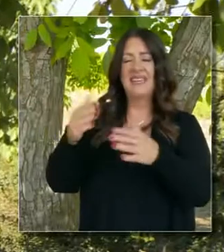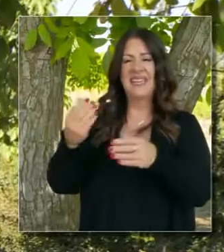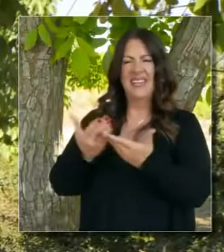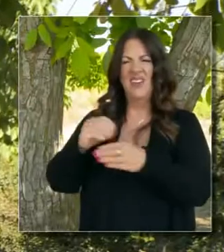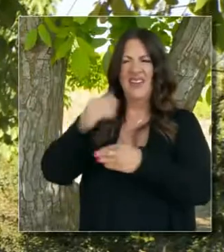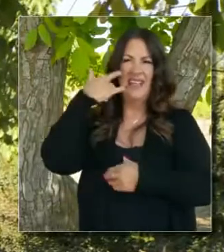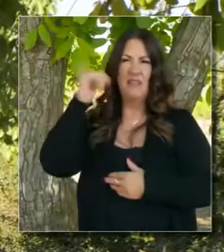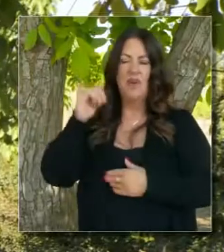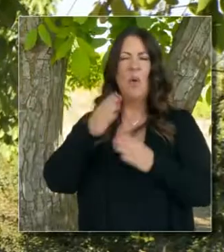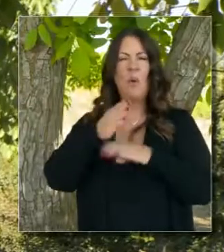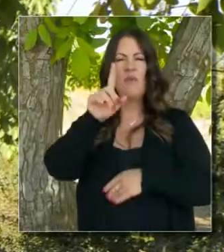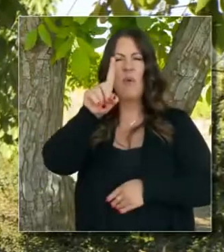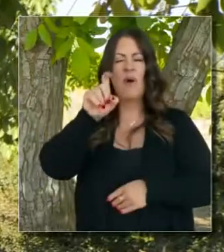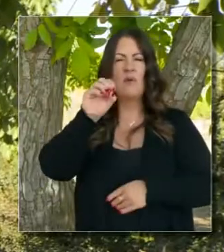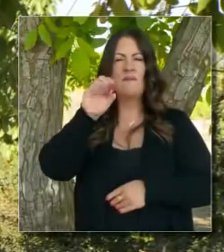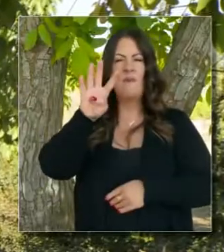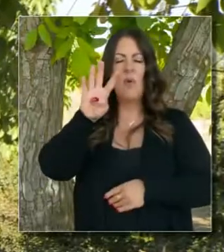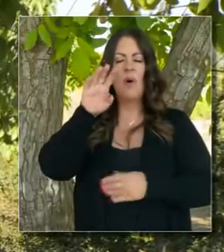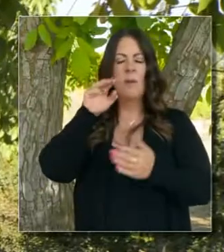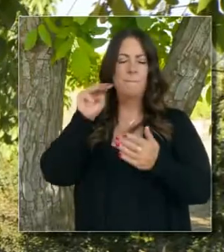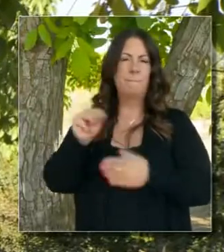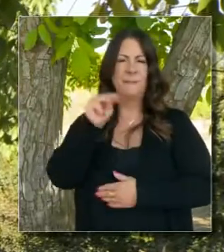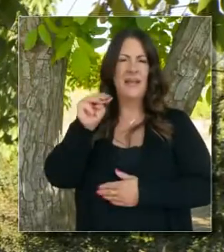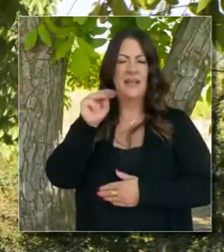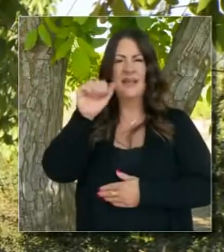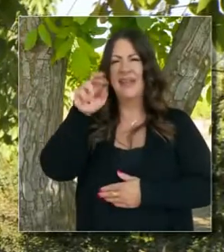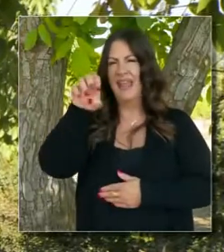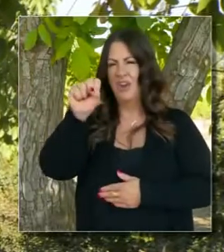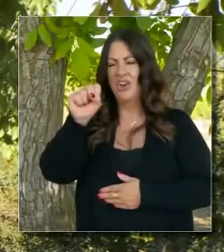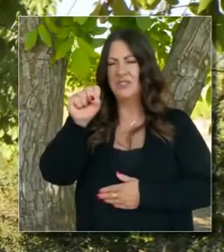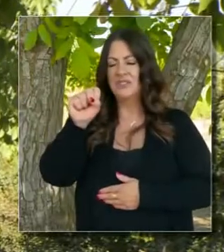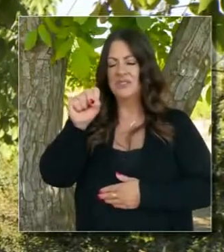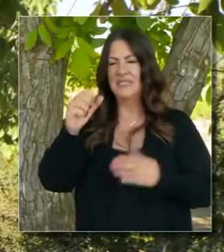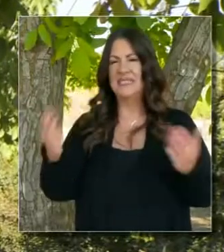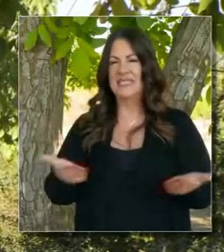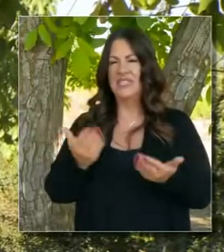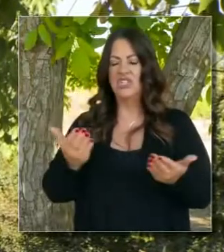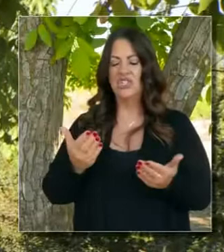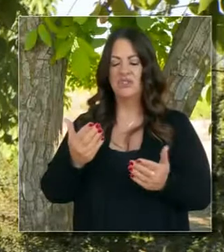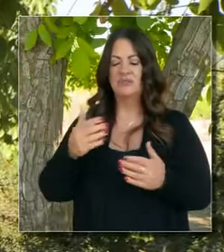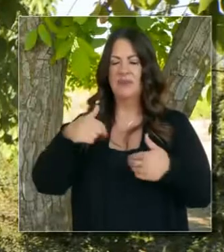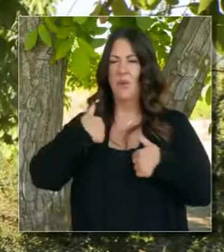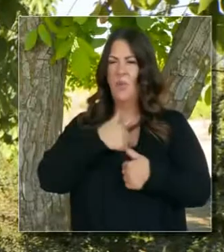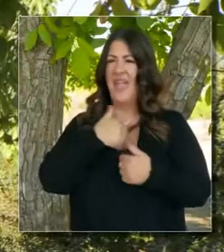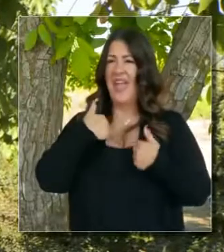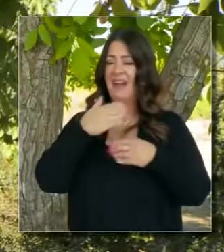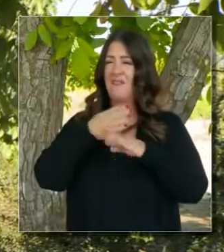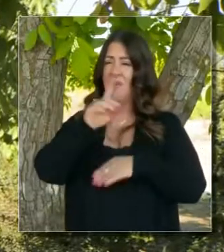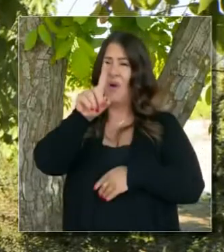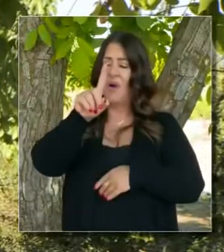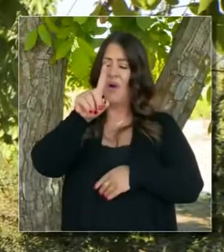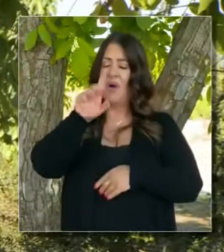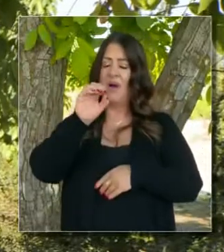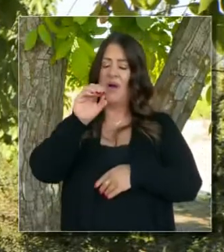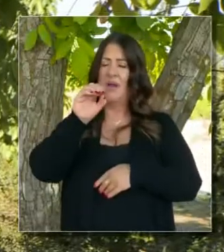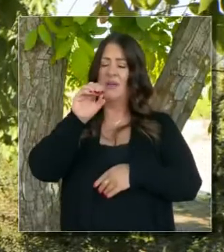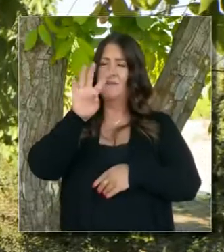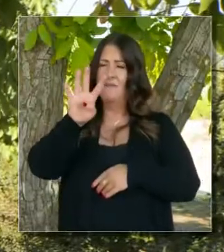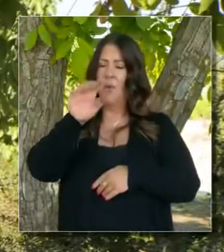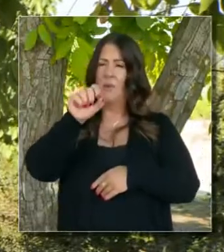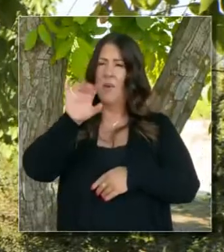tierra en el Estado de California son como 104.8 millones de acres en el Estado. En el Estado mismo, 104